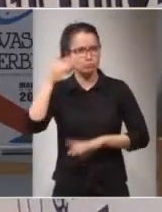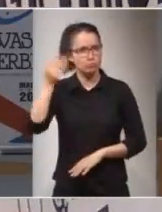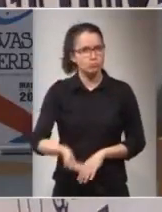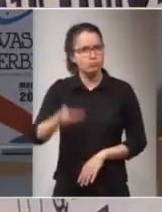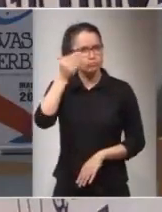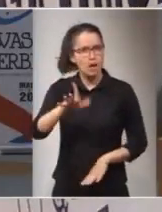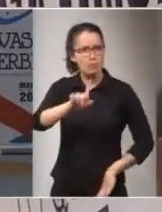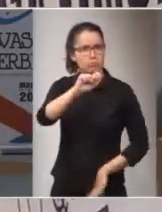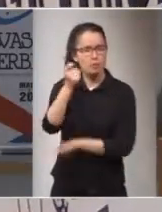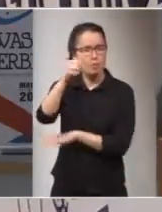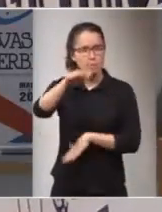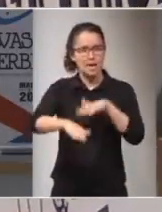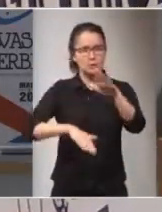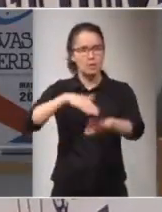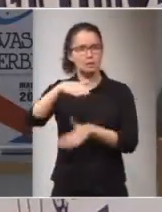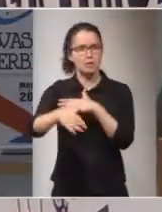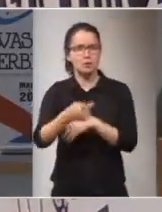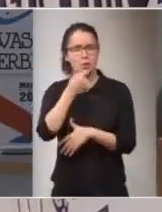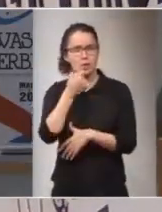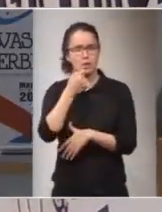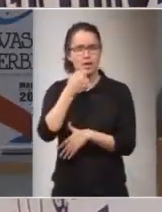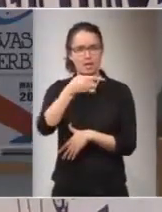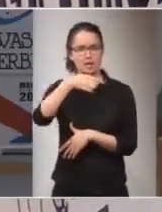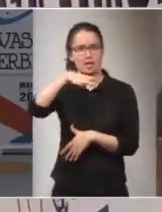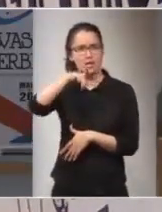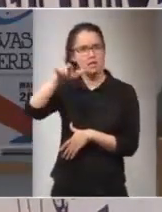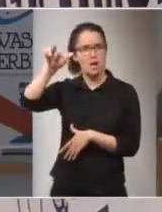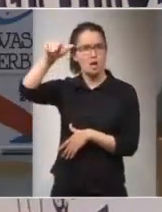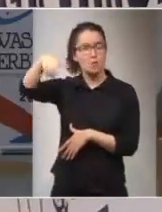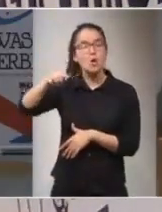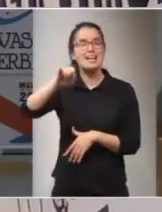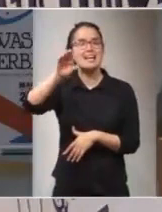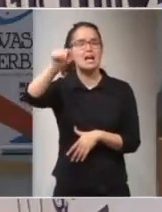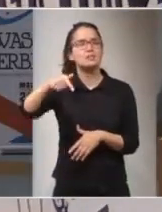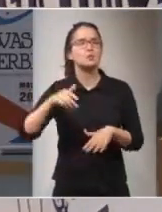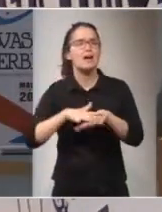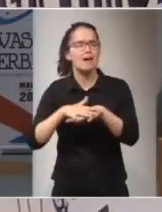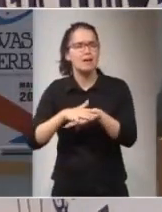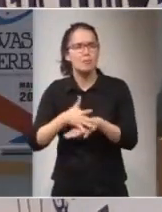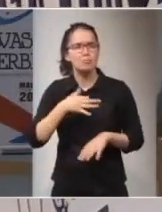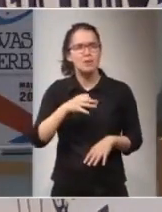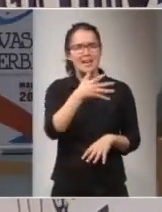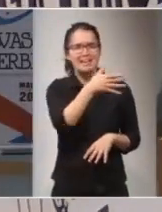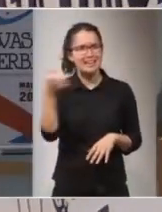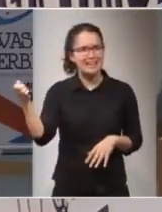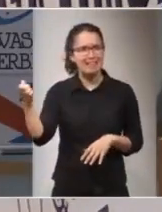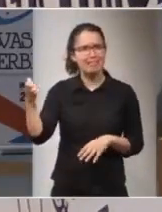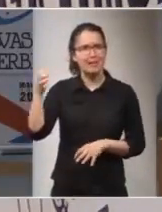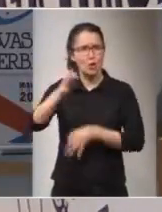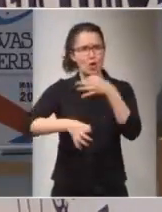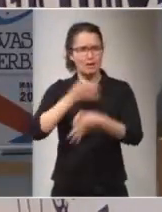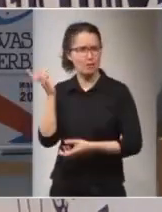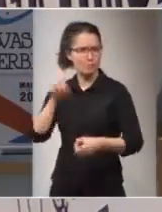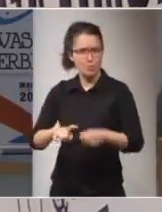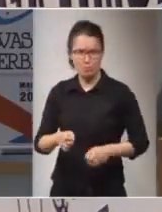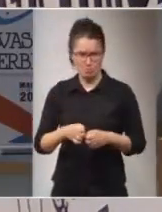para lograr los pasos que indica Guillermo ICAN es una red con seguramente más de 500 organizaciones miembros